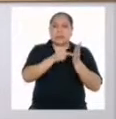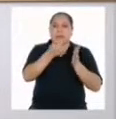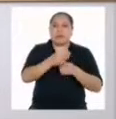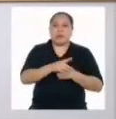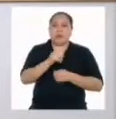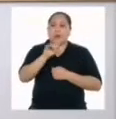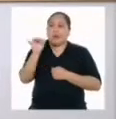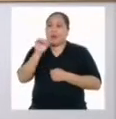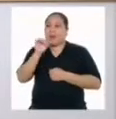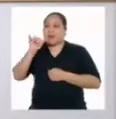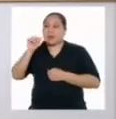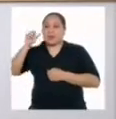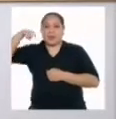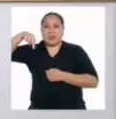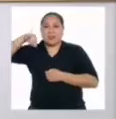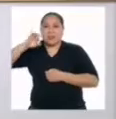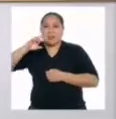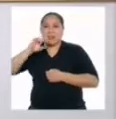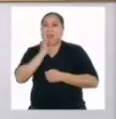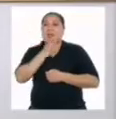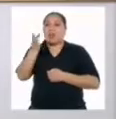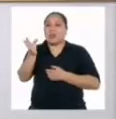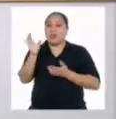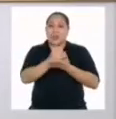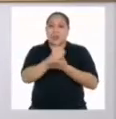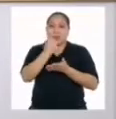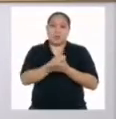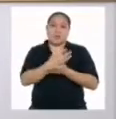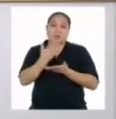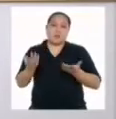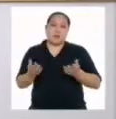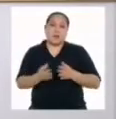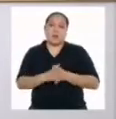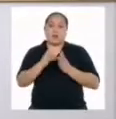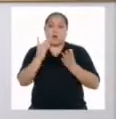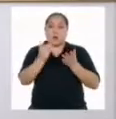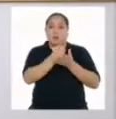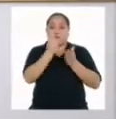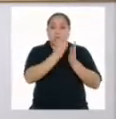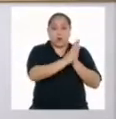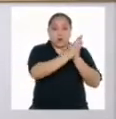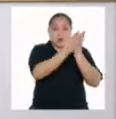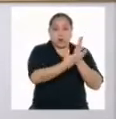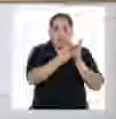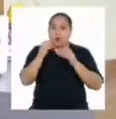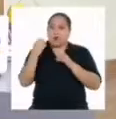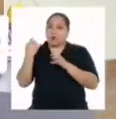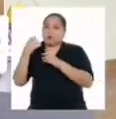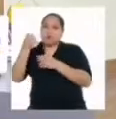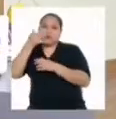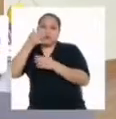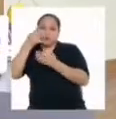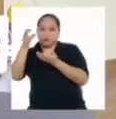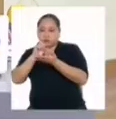pueden hacer como Yanira y recurrir al diccionario, ya sea a uno físico o virtual. Yo creo que los